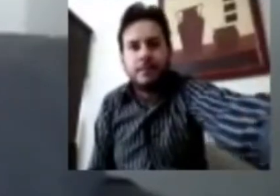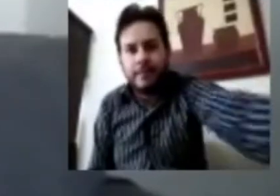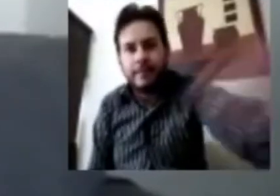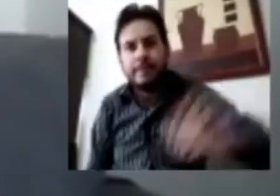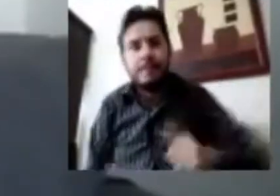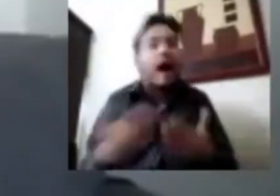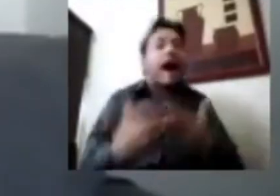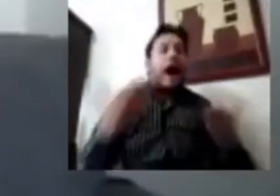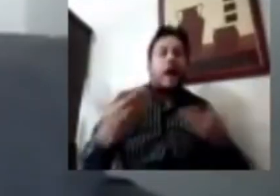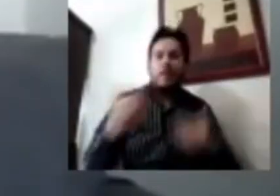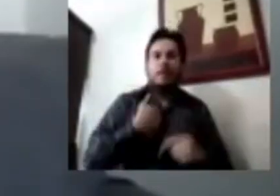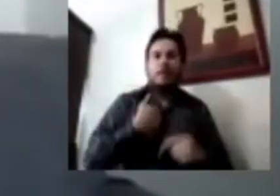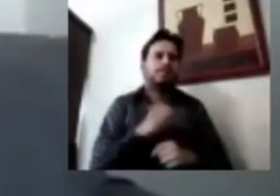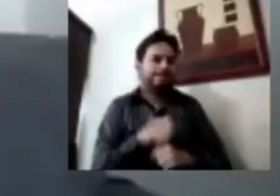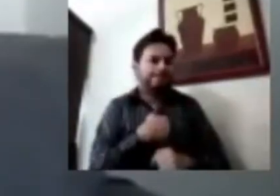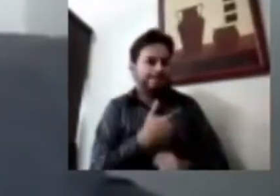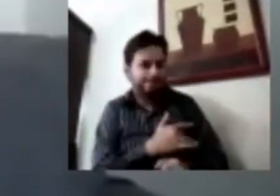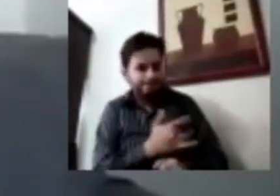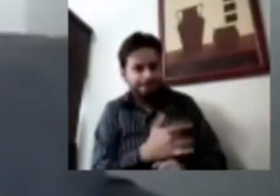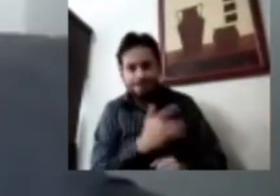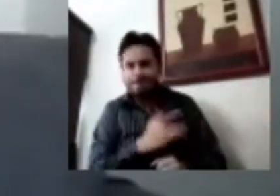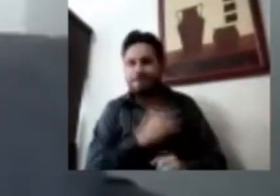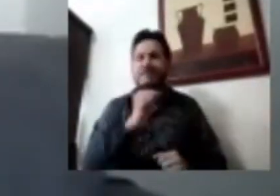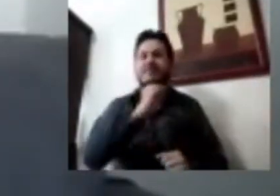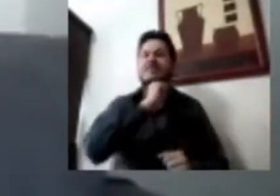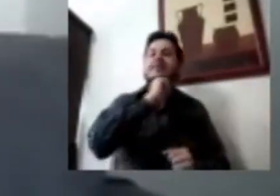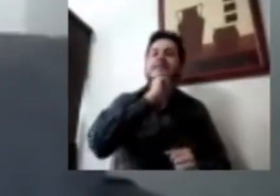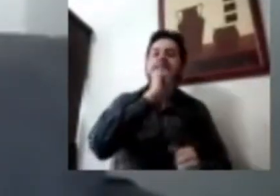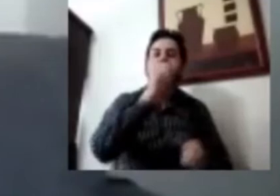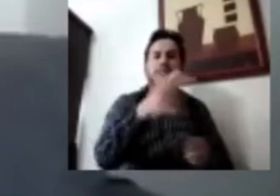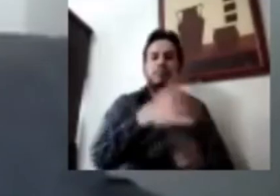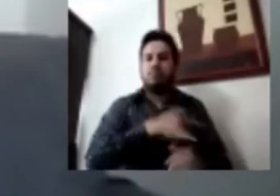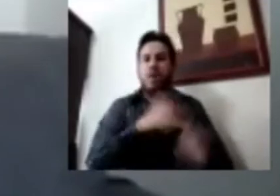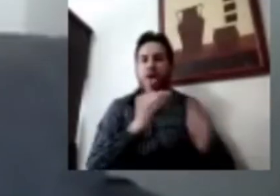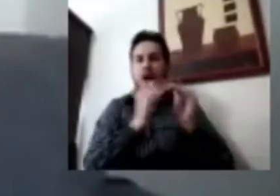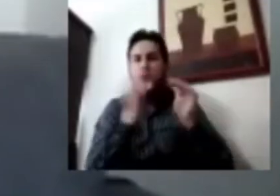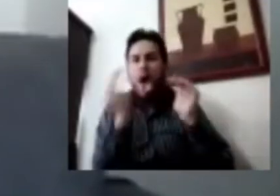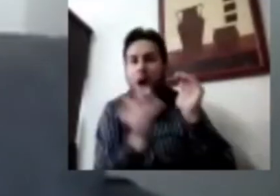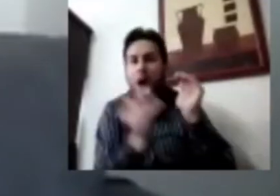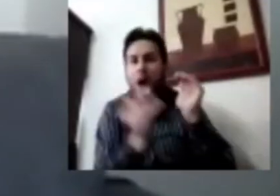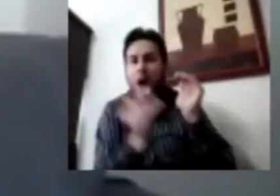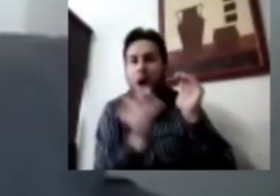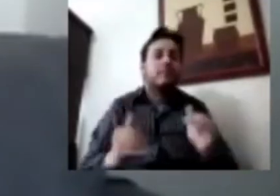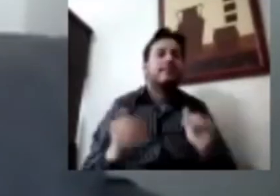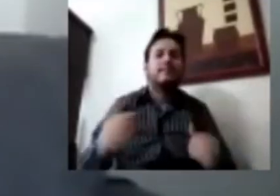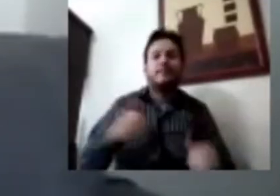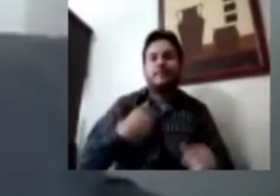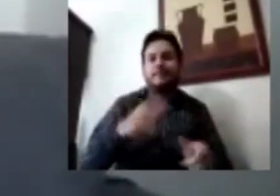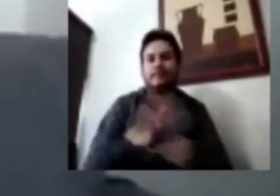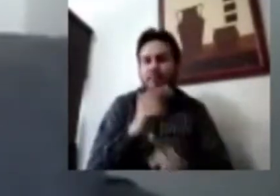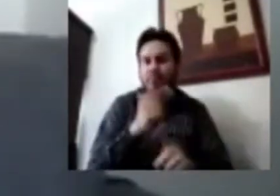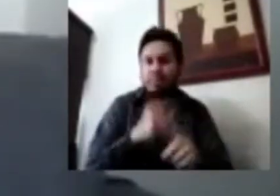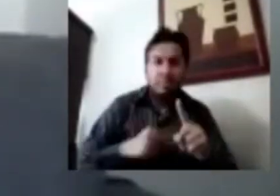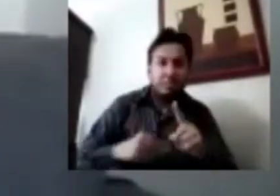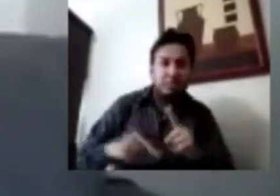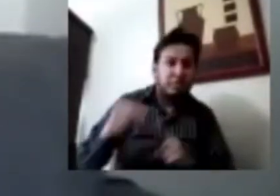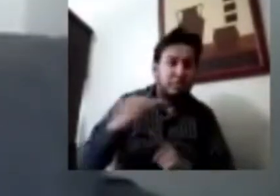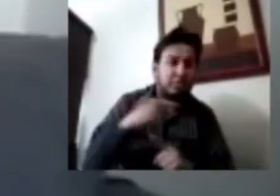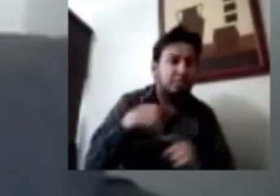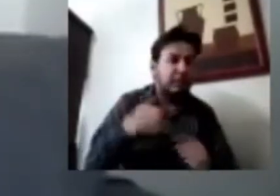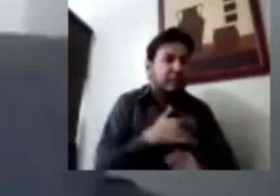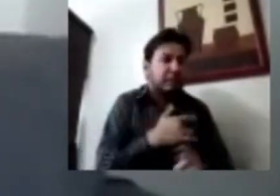Queremos conocer qué es lo que está, cómo están percibiendo diversos sectores esta crisis de